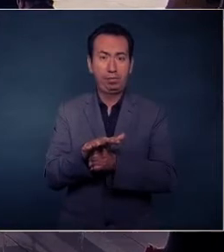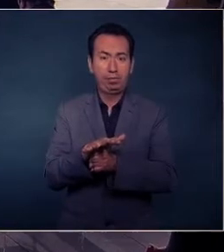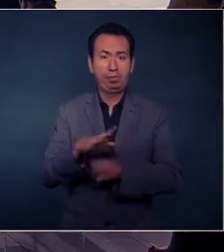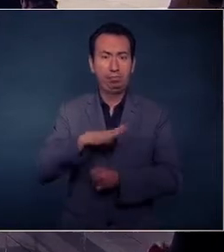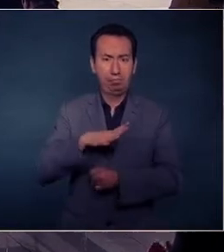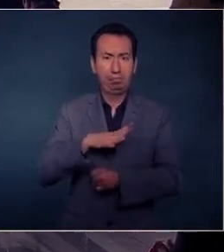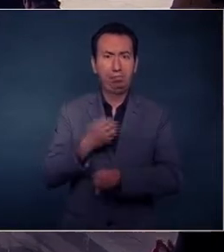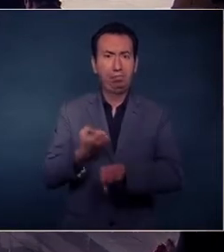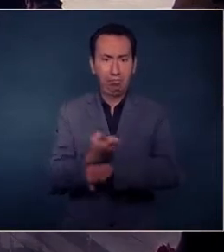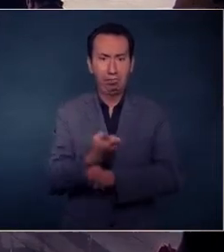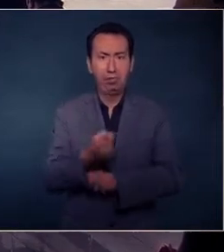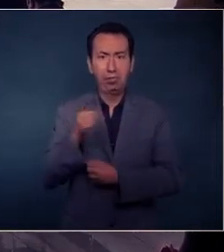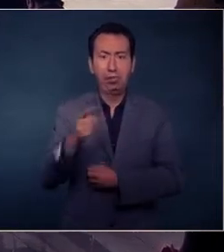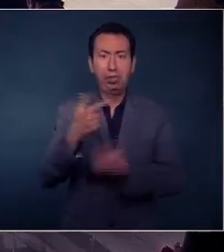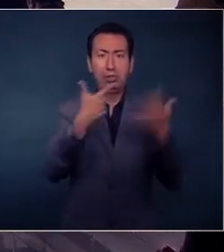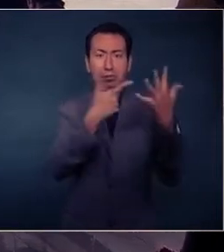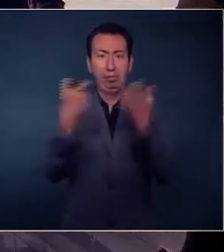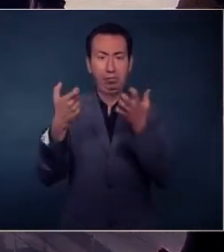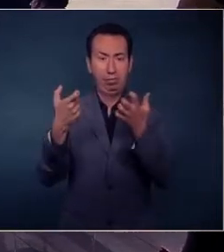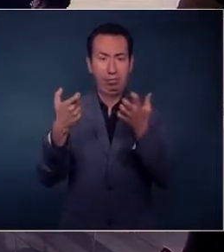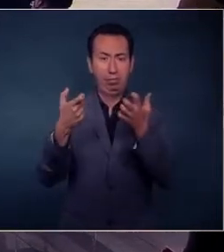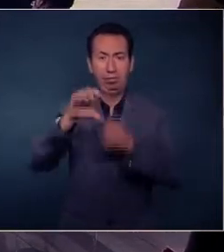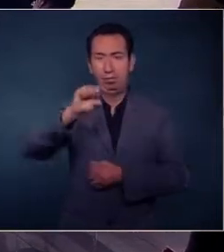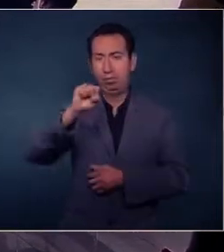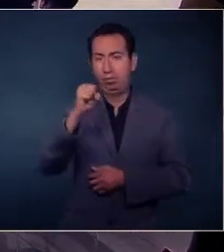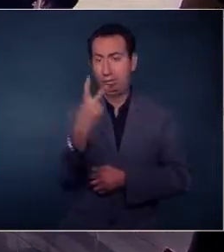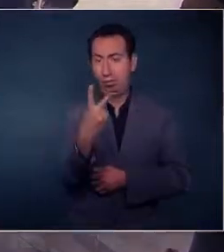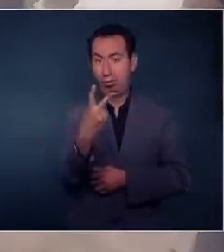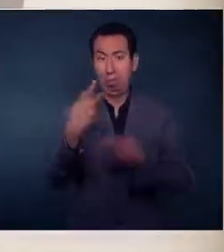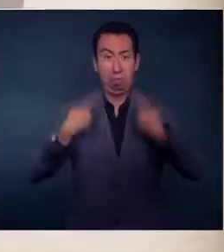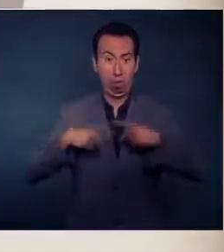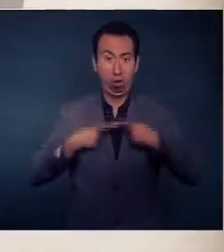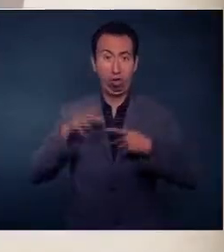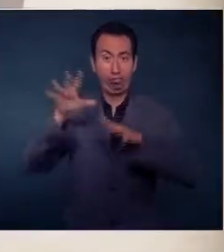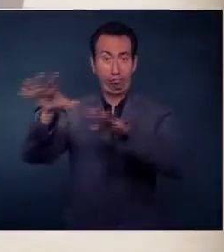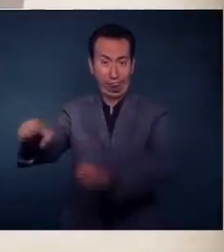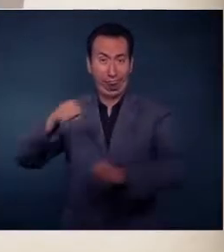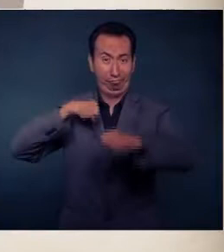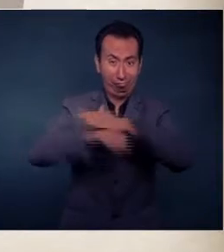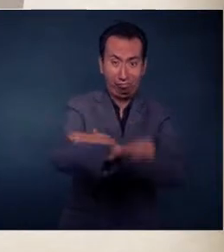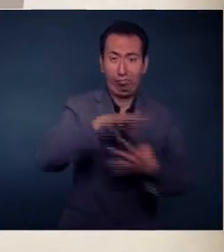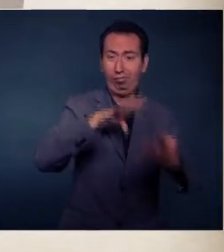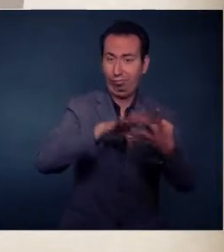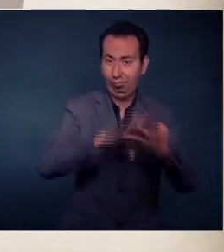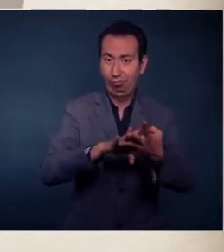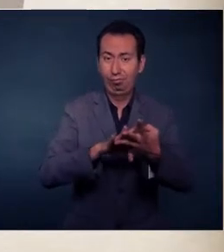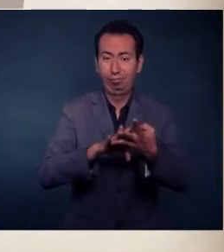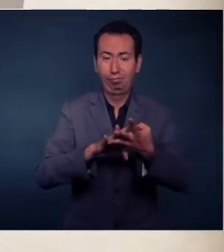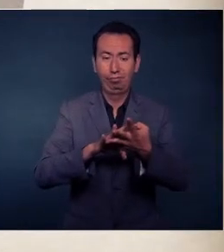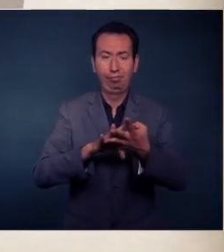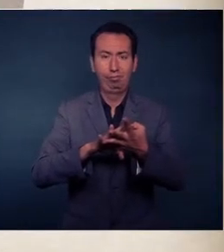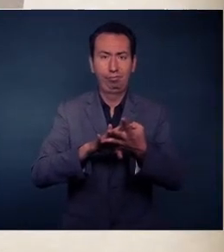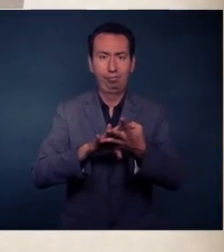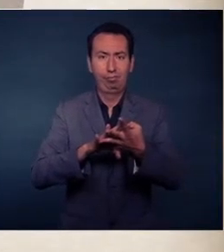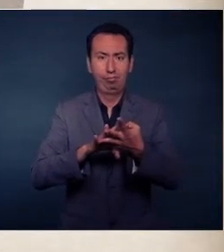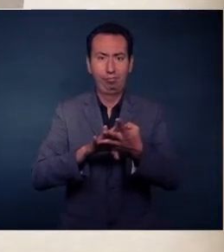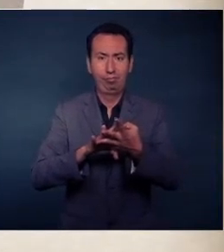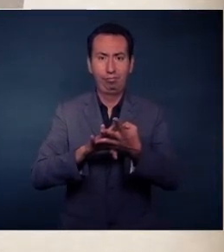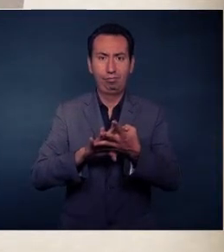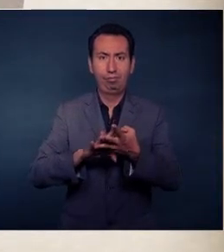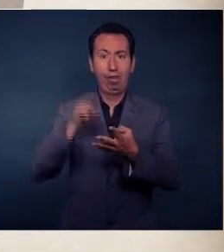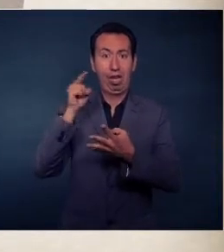pugna en el Estado. Son 762 detenidos. Es decir, se ha estado sistemáticamente golpeando